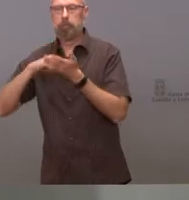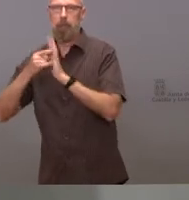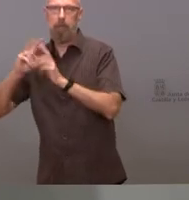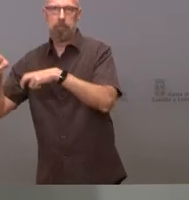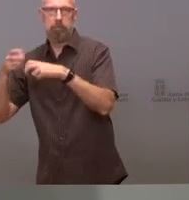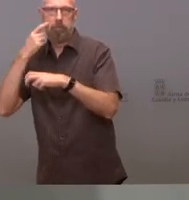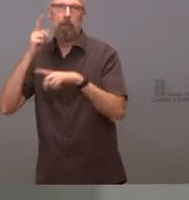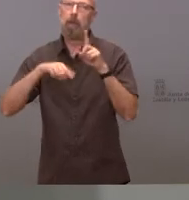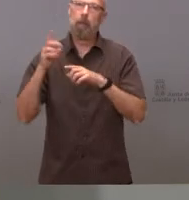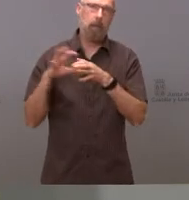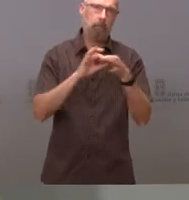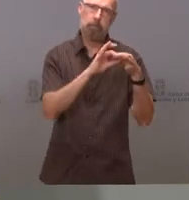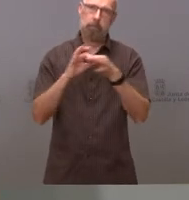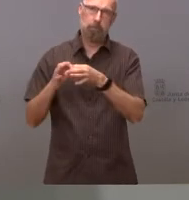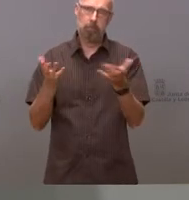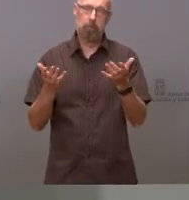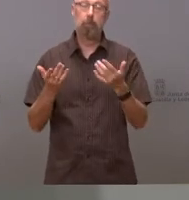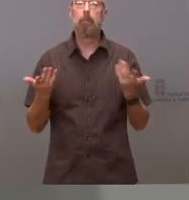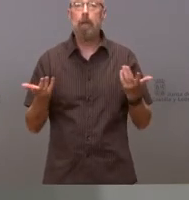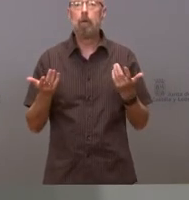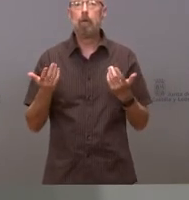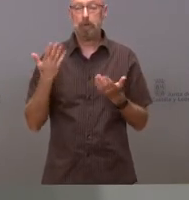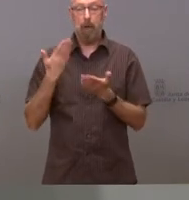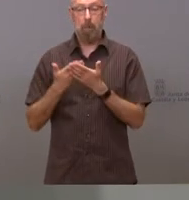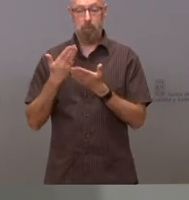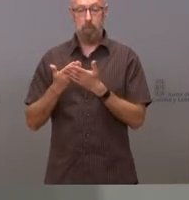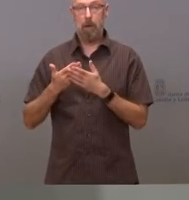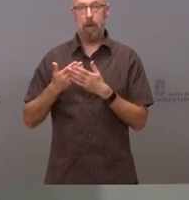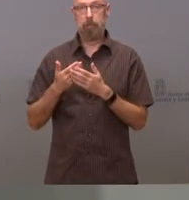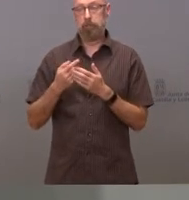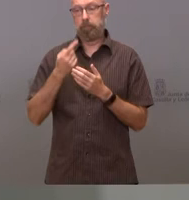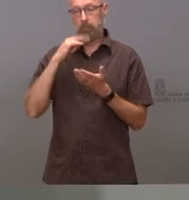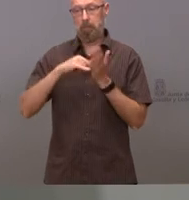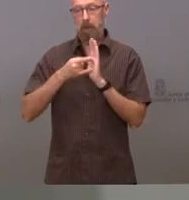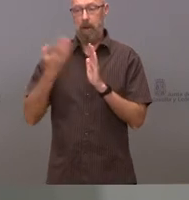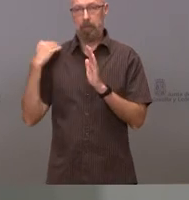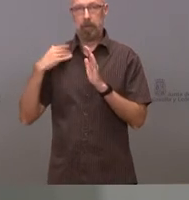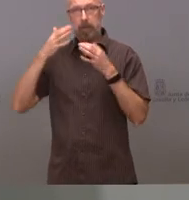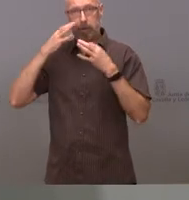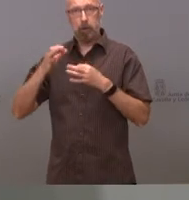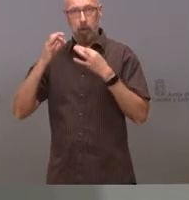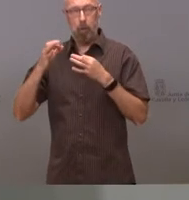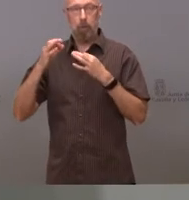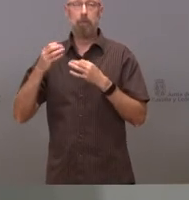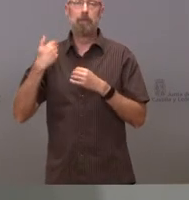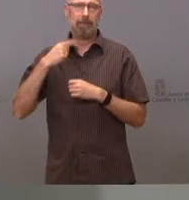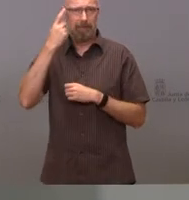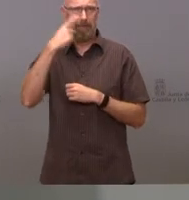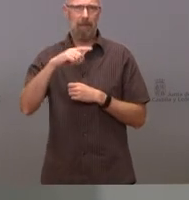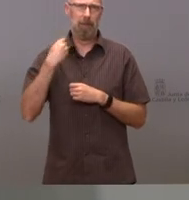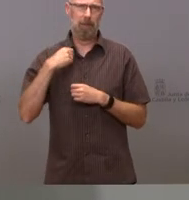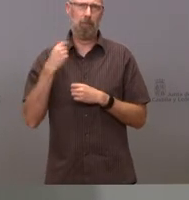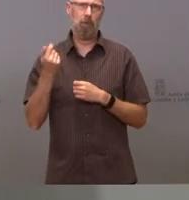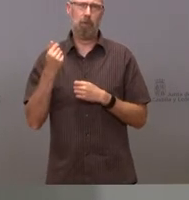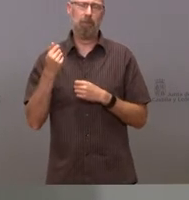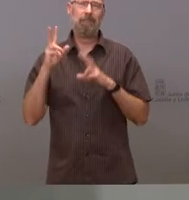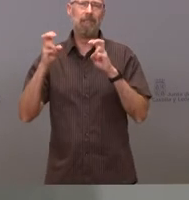decía muy bien la consejera lo que demostró ser seguro yo quiero recordar que esta polémica de los colegios la hemos tenido en la primera después